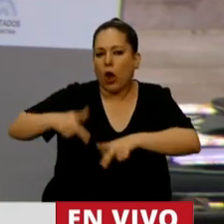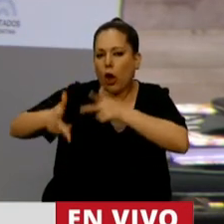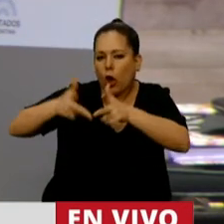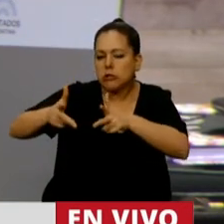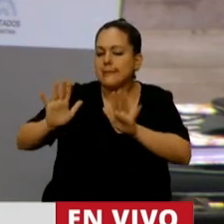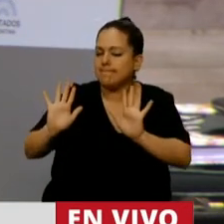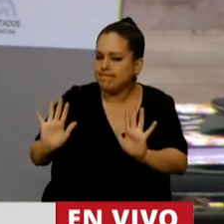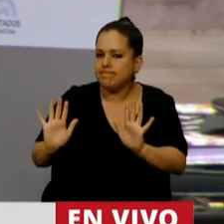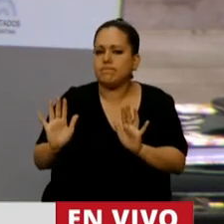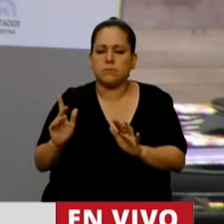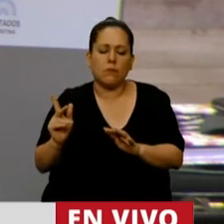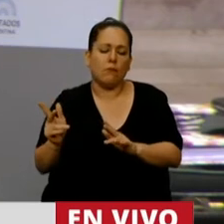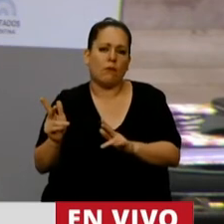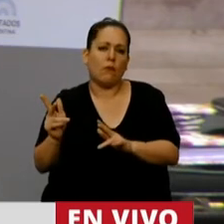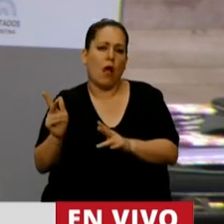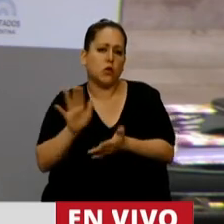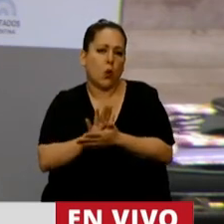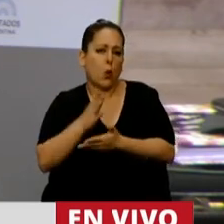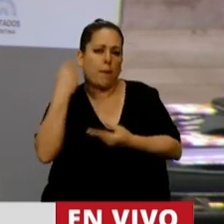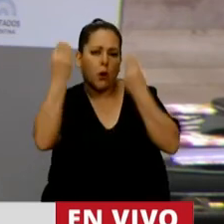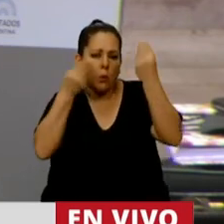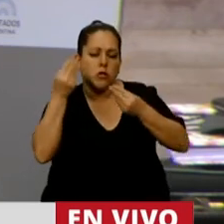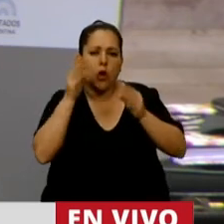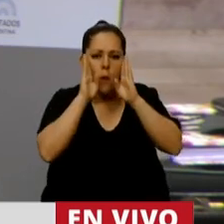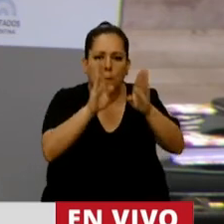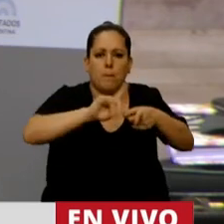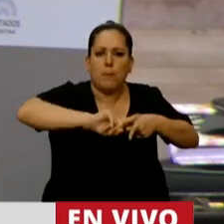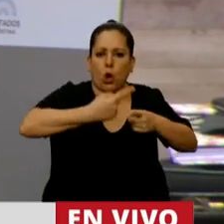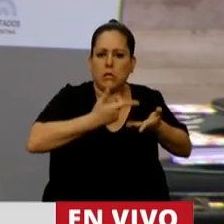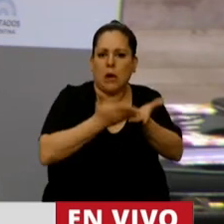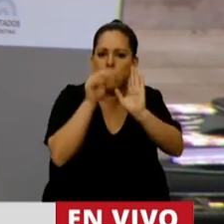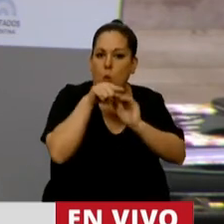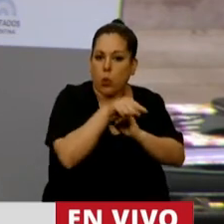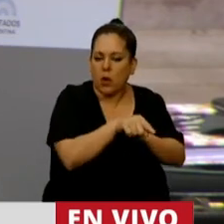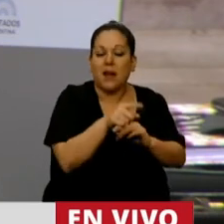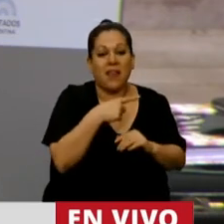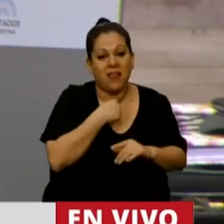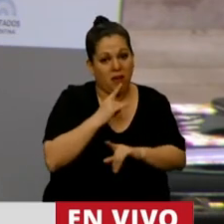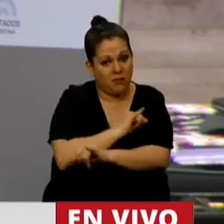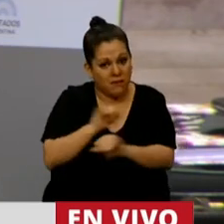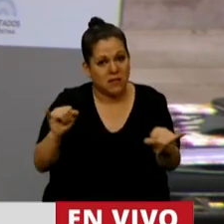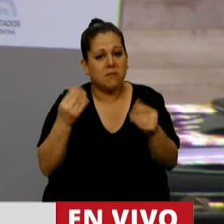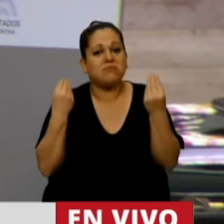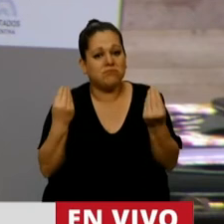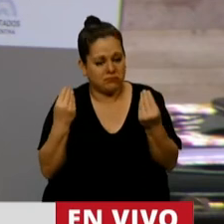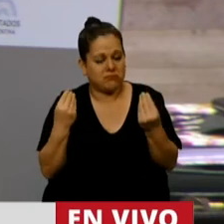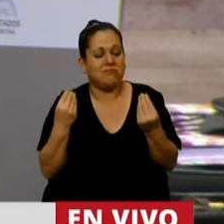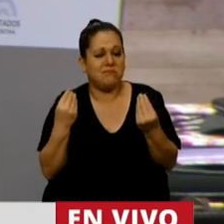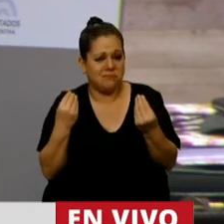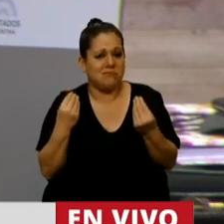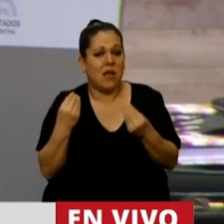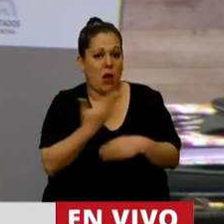pasar, sobre nuestra preocupación por estas políticas públicas. Y quiero recordar que, en este sentido,